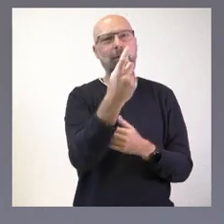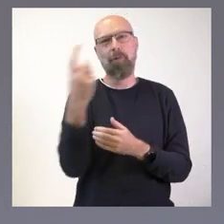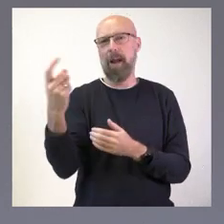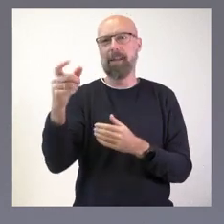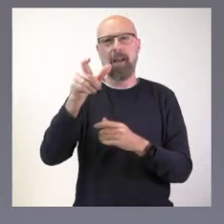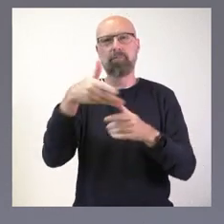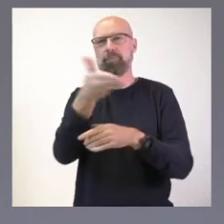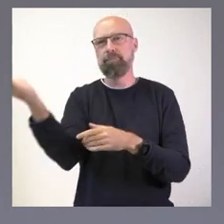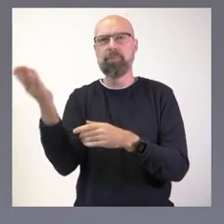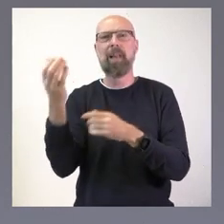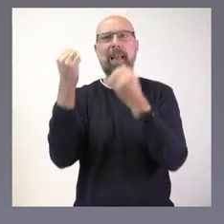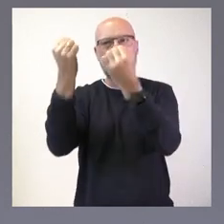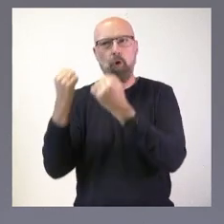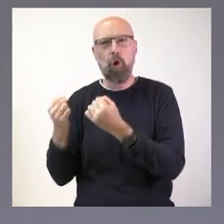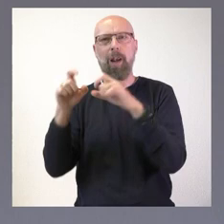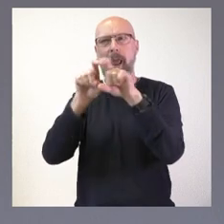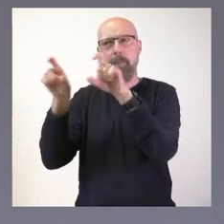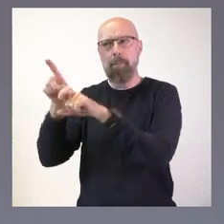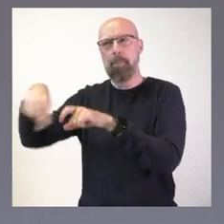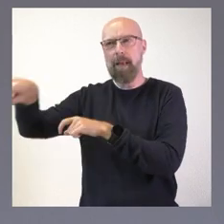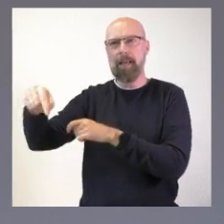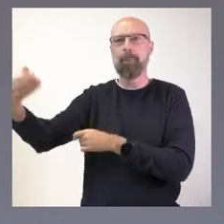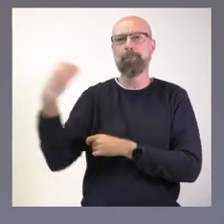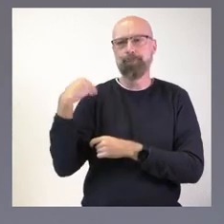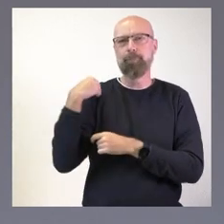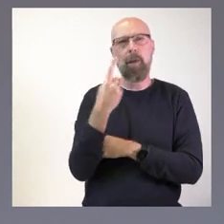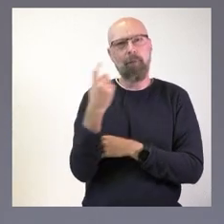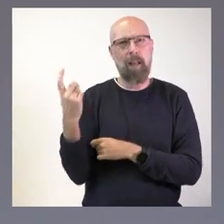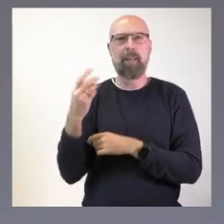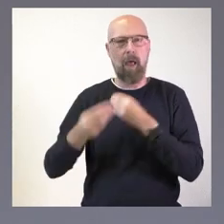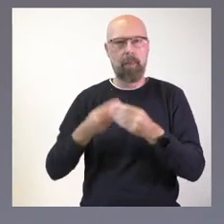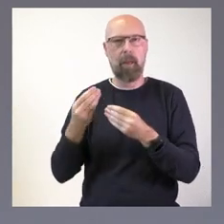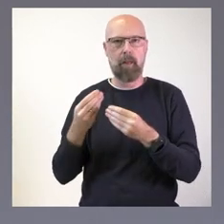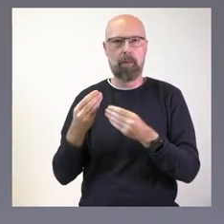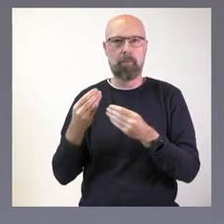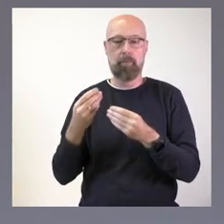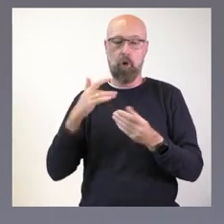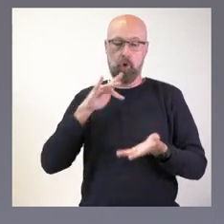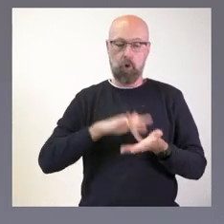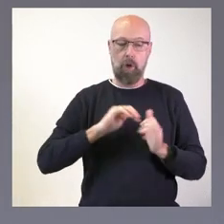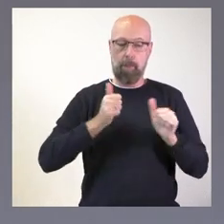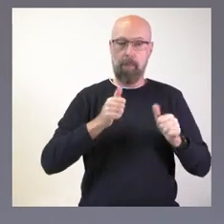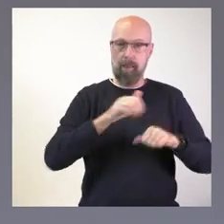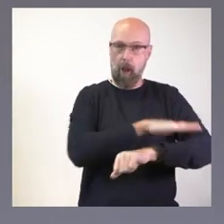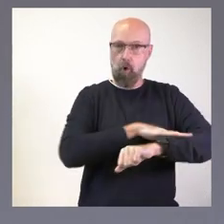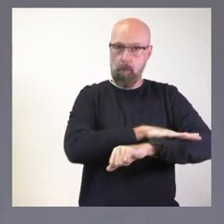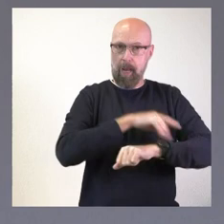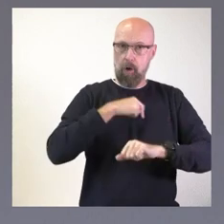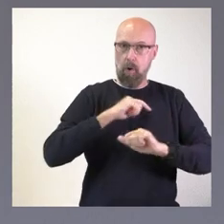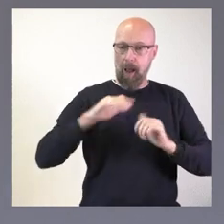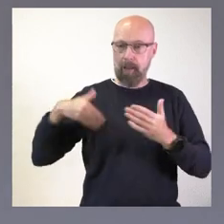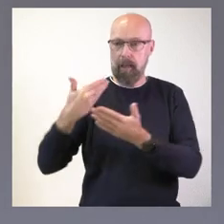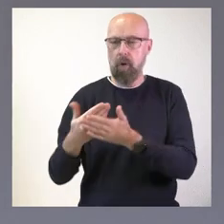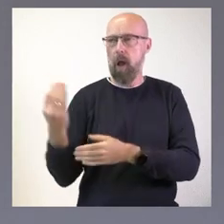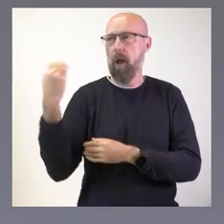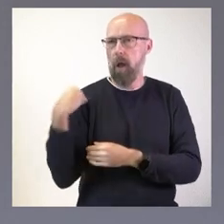todas las instituciones, todas las empresas con las que hemos tenido contacto desde nuestra entrada en el Gobierno regional. Además,